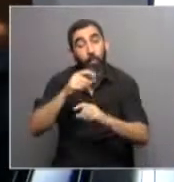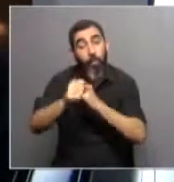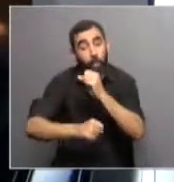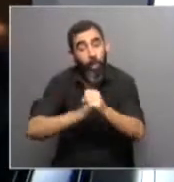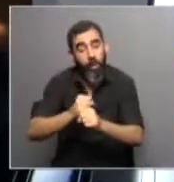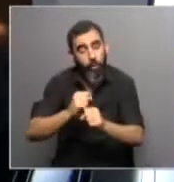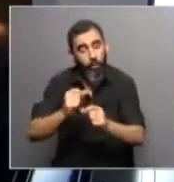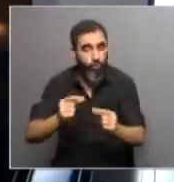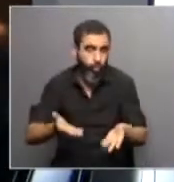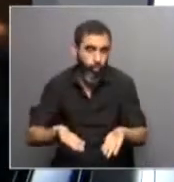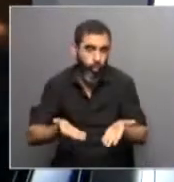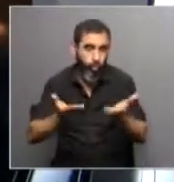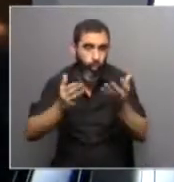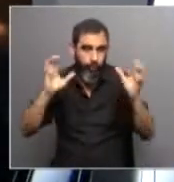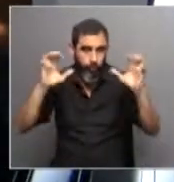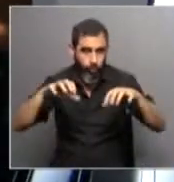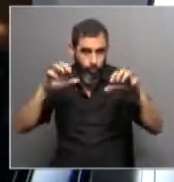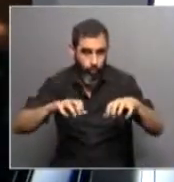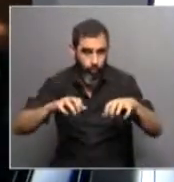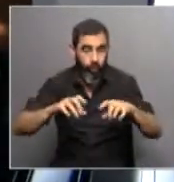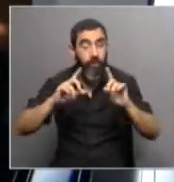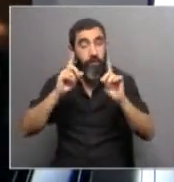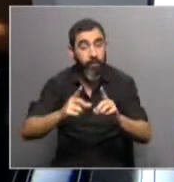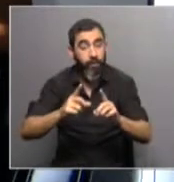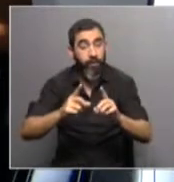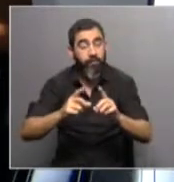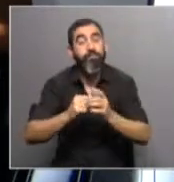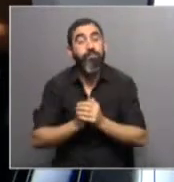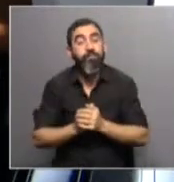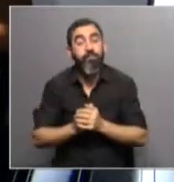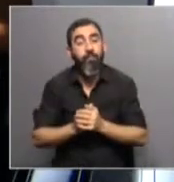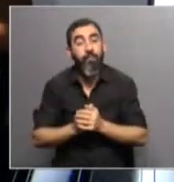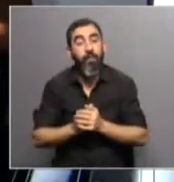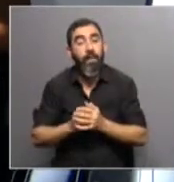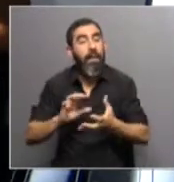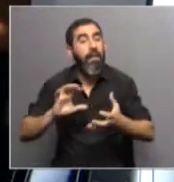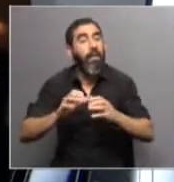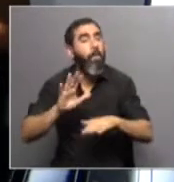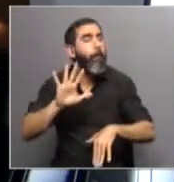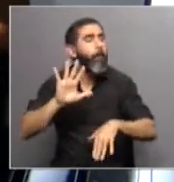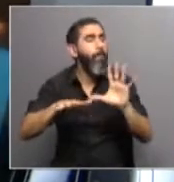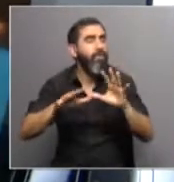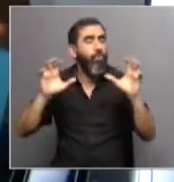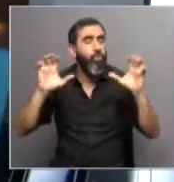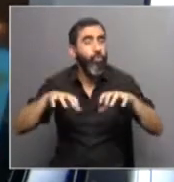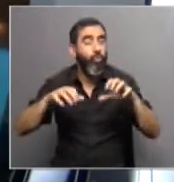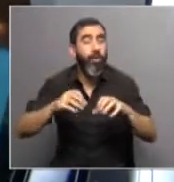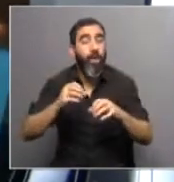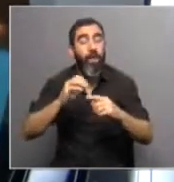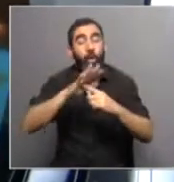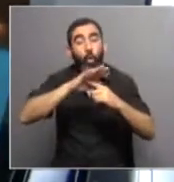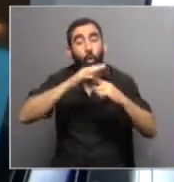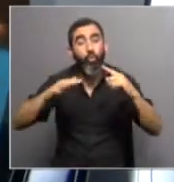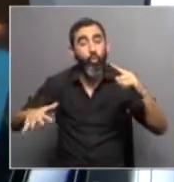aumentando las lluvias. Y la estación que tiene más marcado y más robusto el aumento de lluvias es otoño.